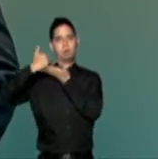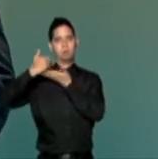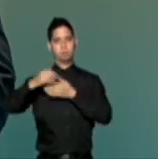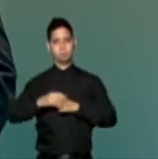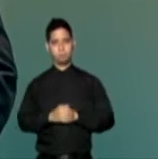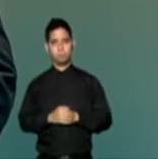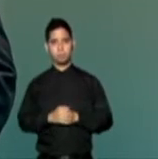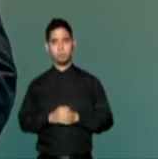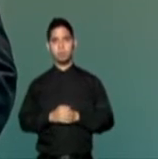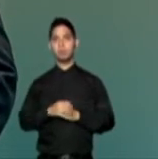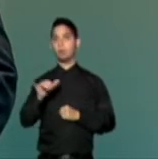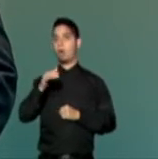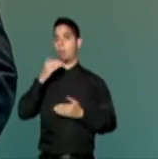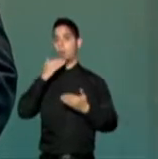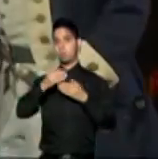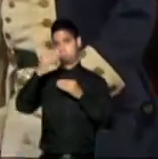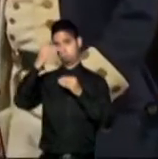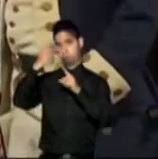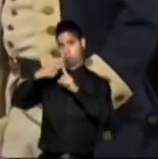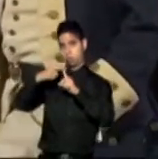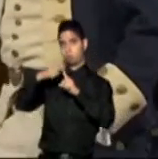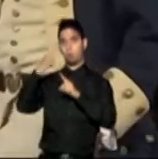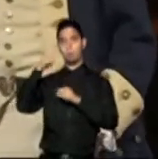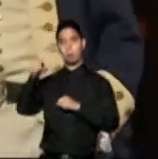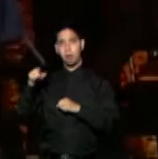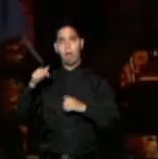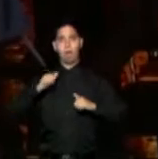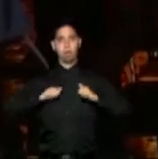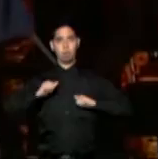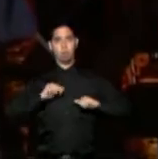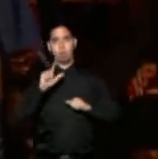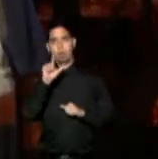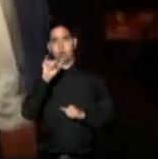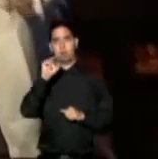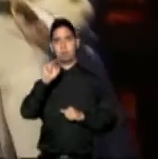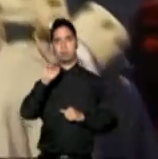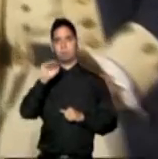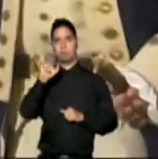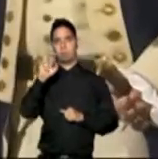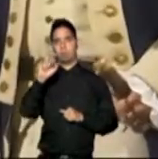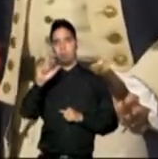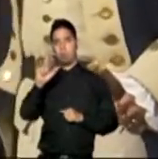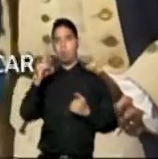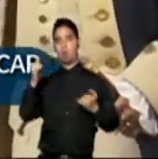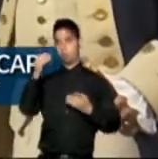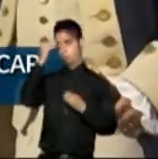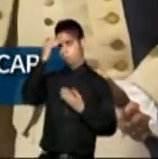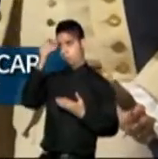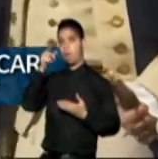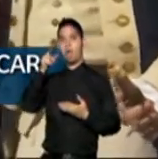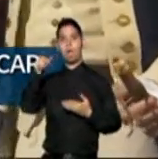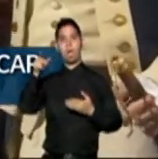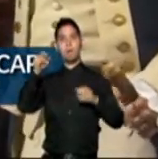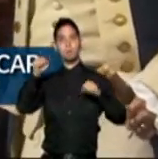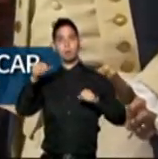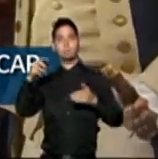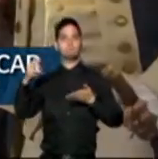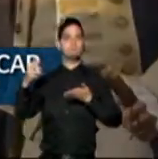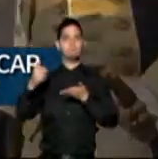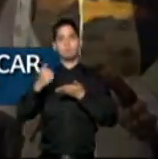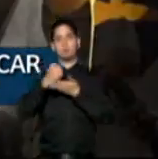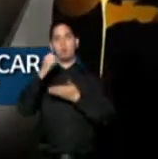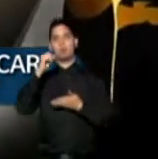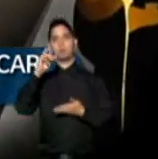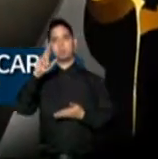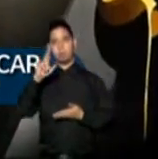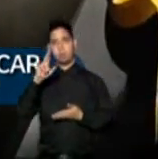para el actor y compositor puertorriqueño Lin Manuel Miranda, y es que hoy se anunció la nominación para los premios Oscar. Luego